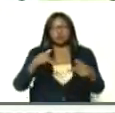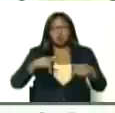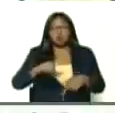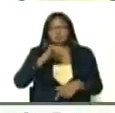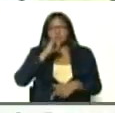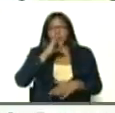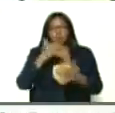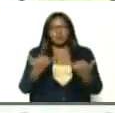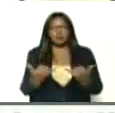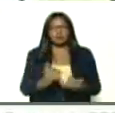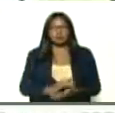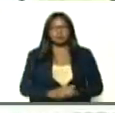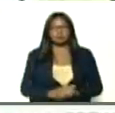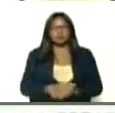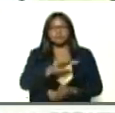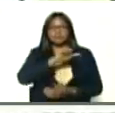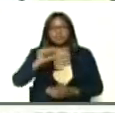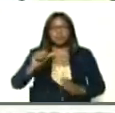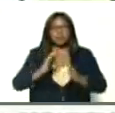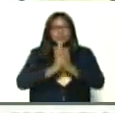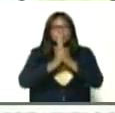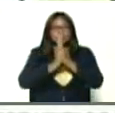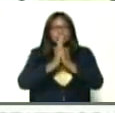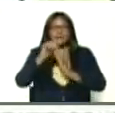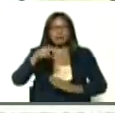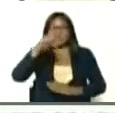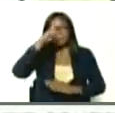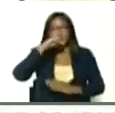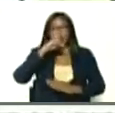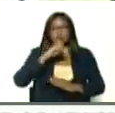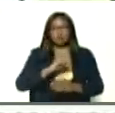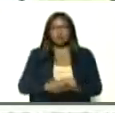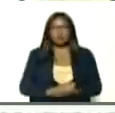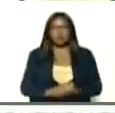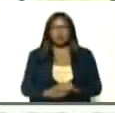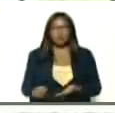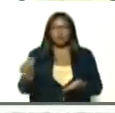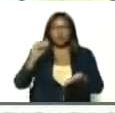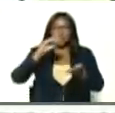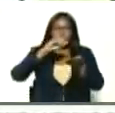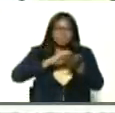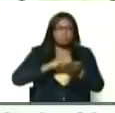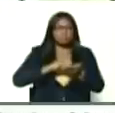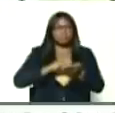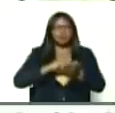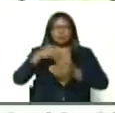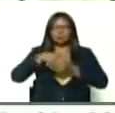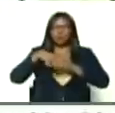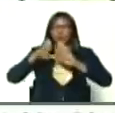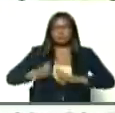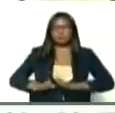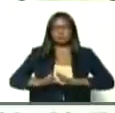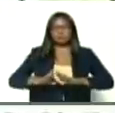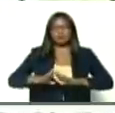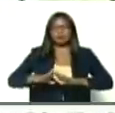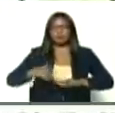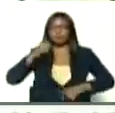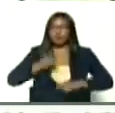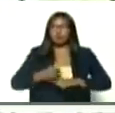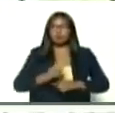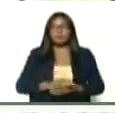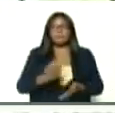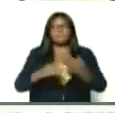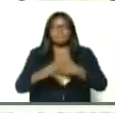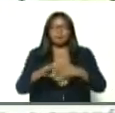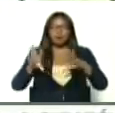que, la semana santa, este año, será, nuevamente, en cuarentena, radical, así que,